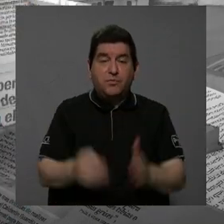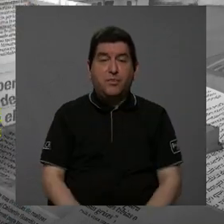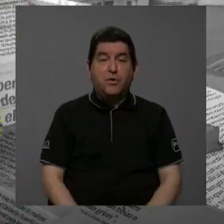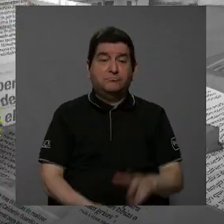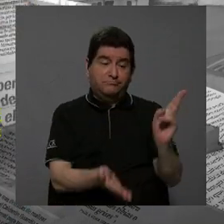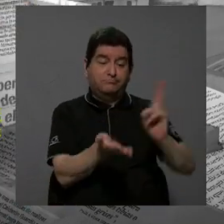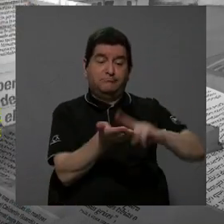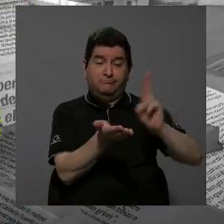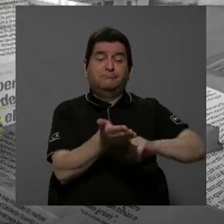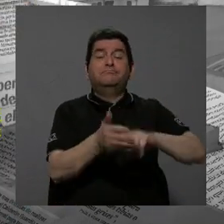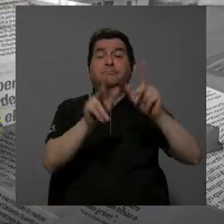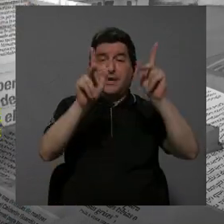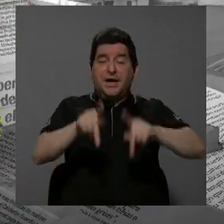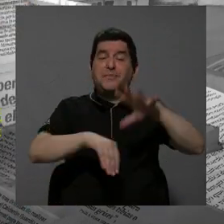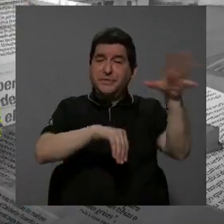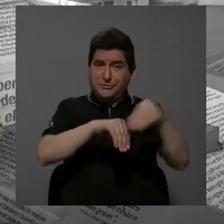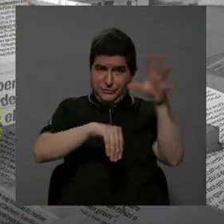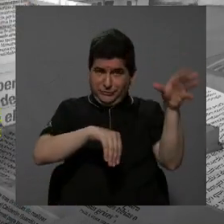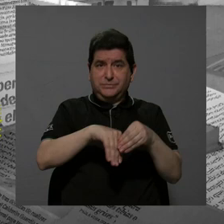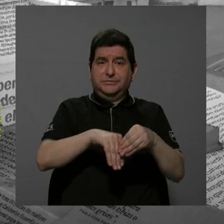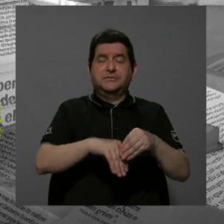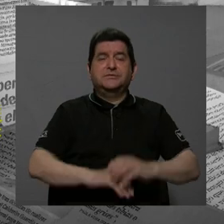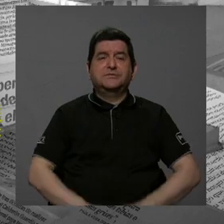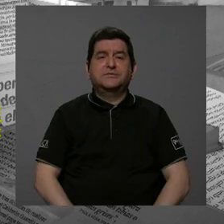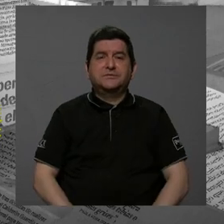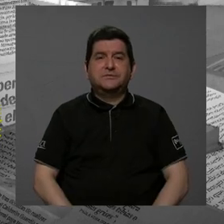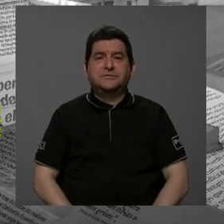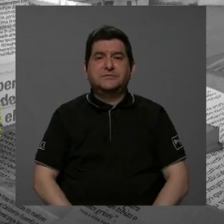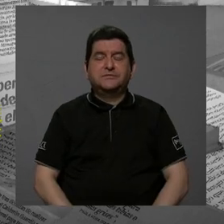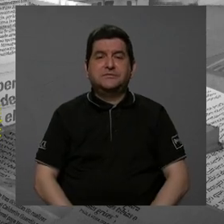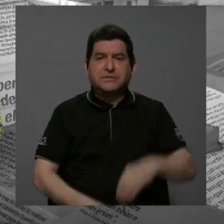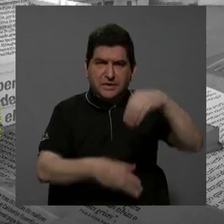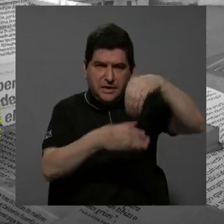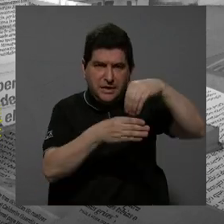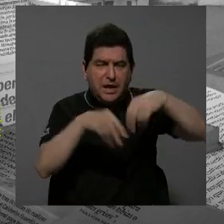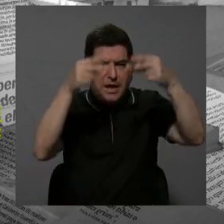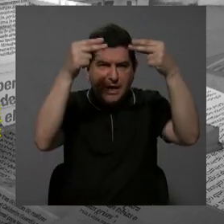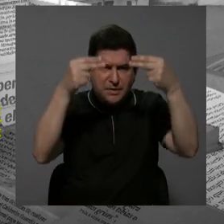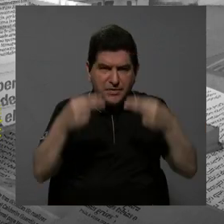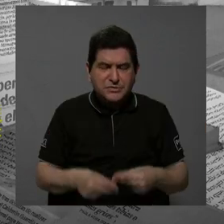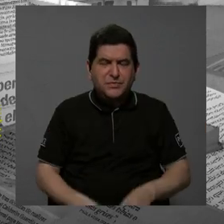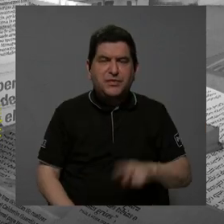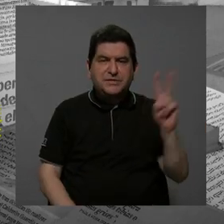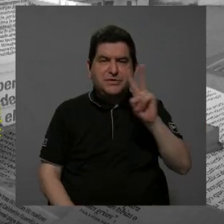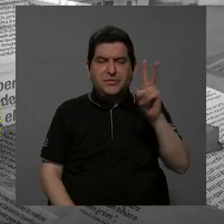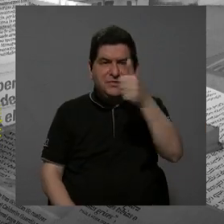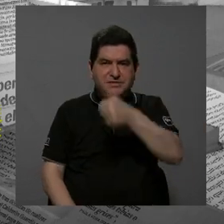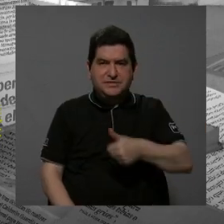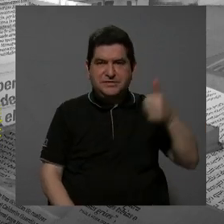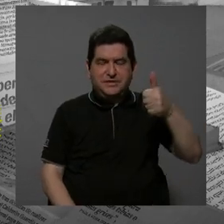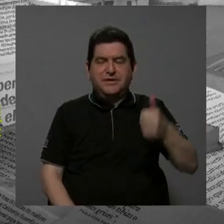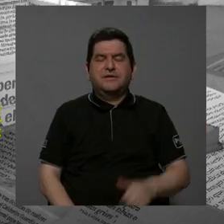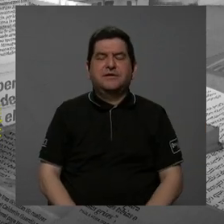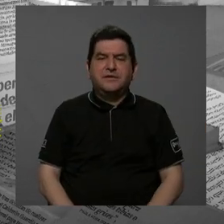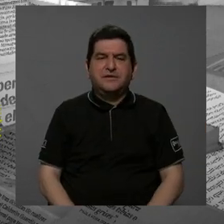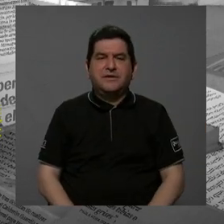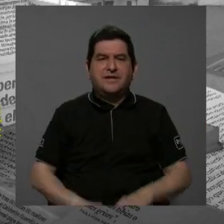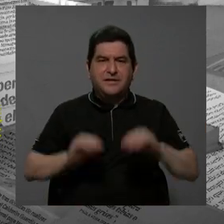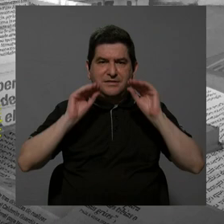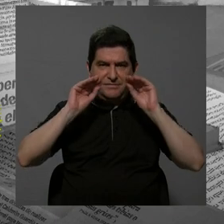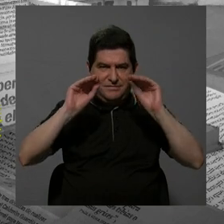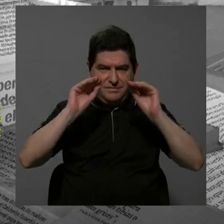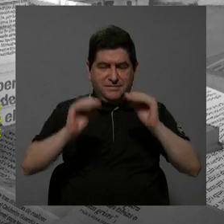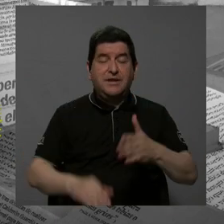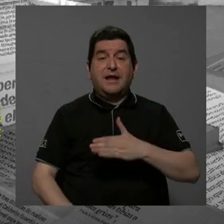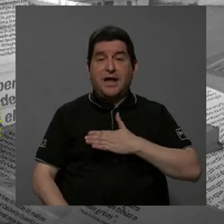que contratar gente adicional, hemos tenido que aportar con el presupuesto de la vicerrectoría de docencia, para poder, de